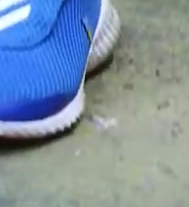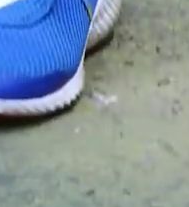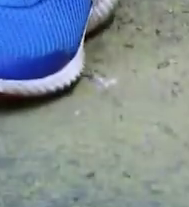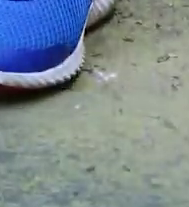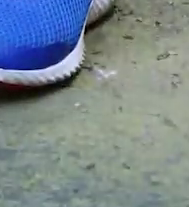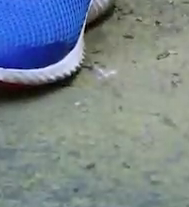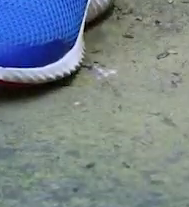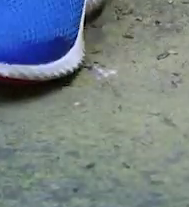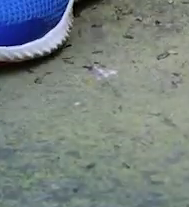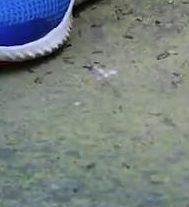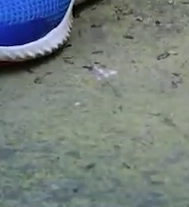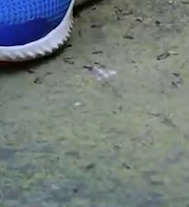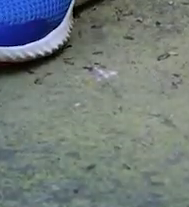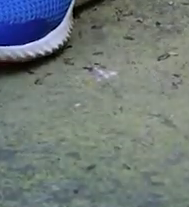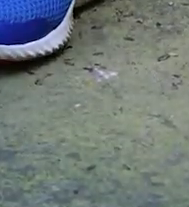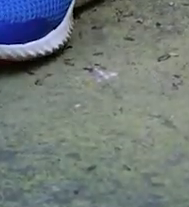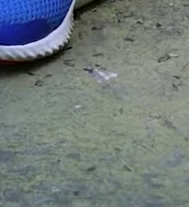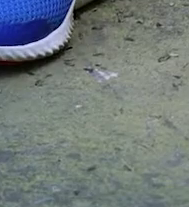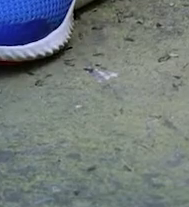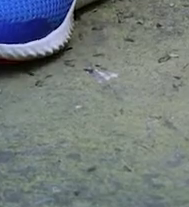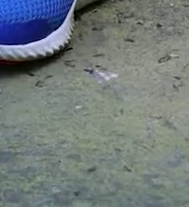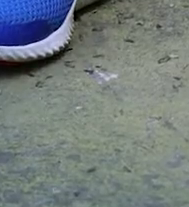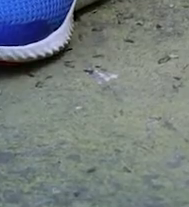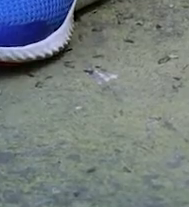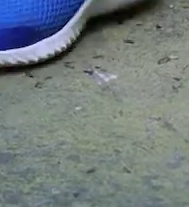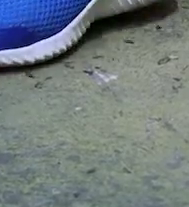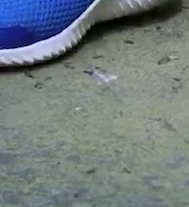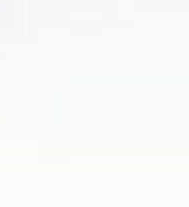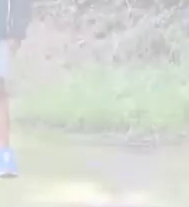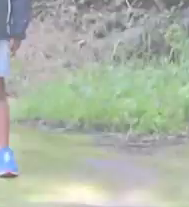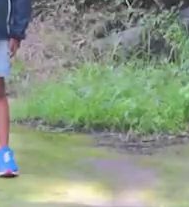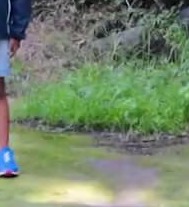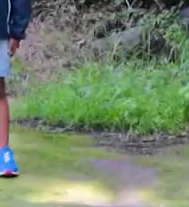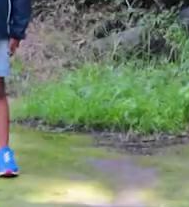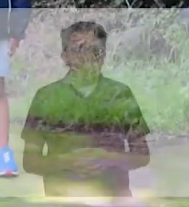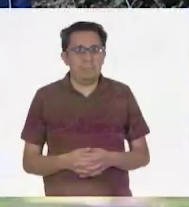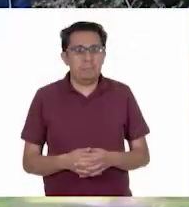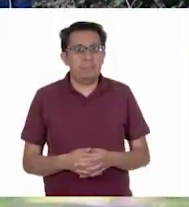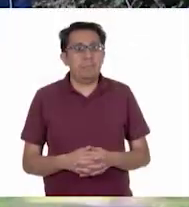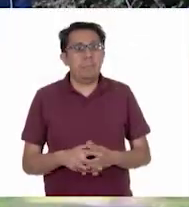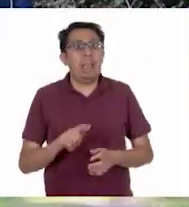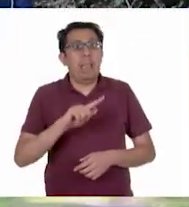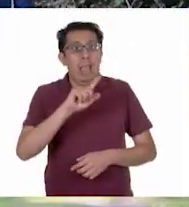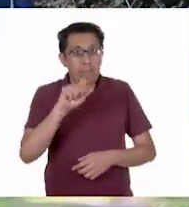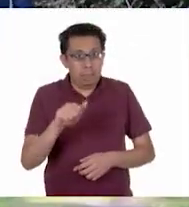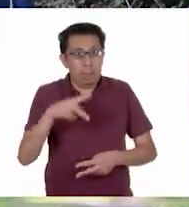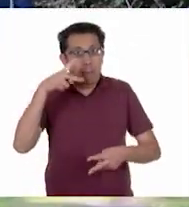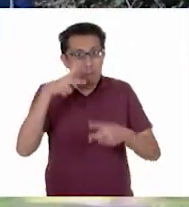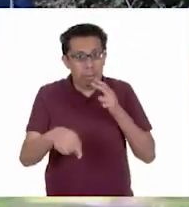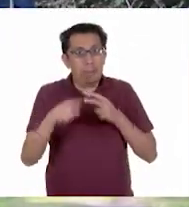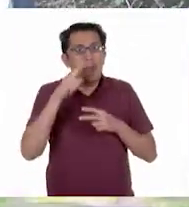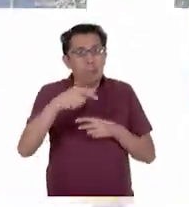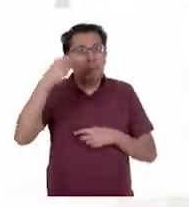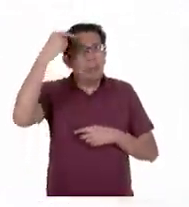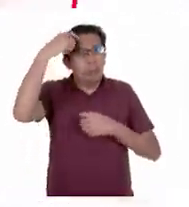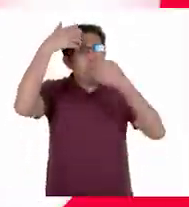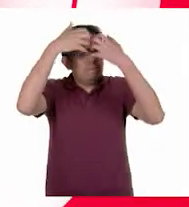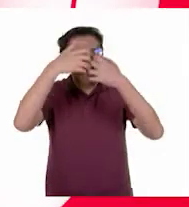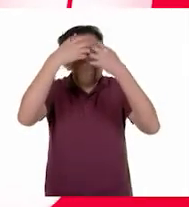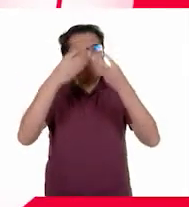tener siempre la posición de los pies, de las puntas hacia adentro. Y después de cada pausa, activa tu mente.